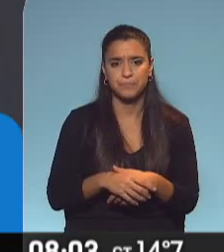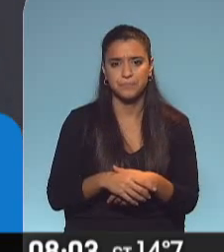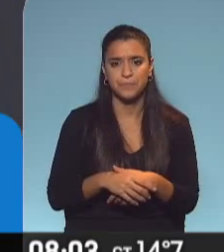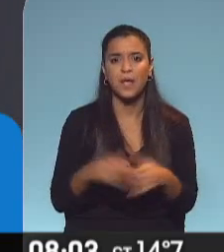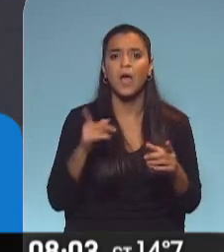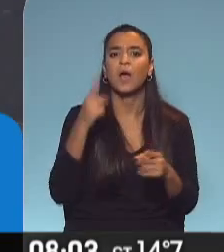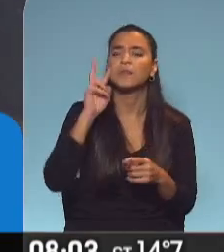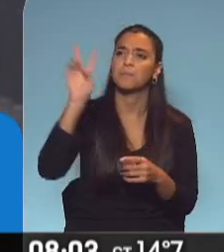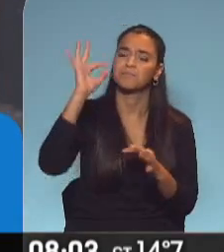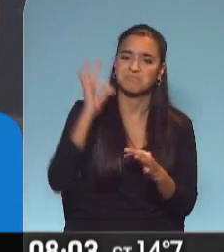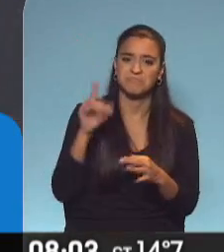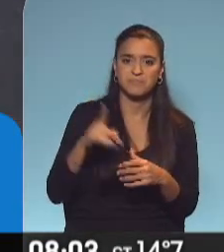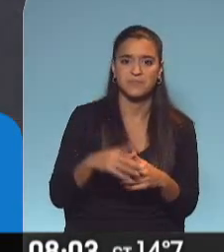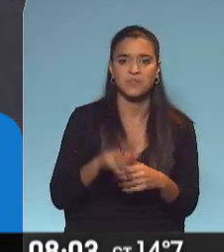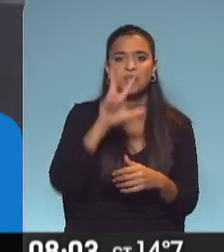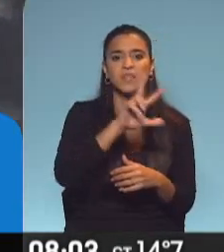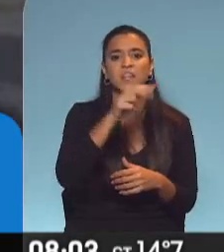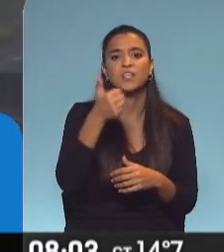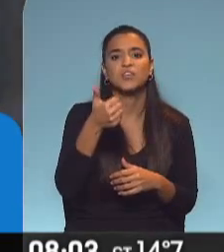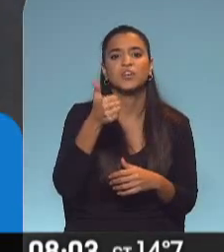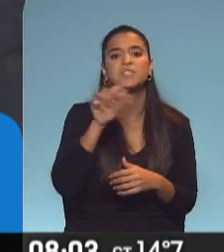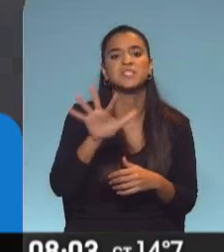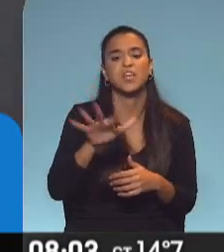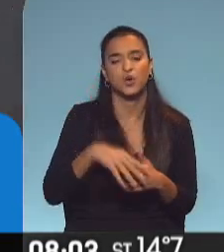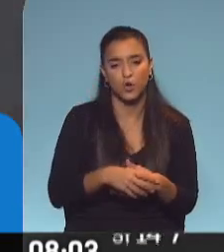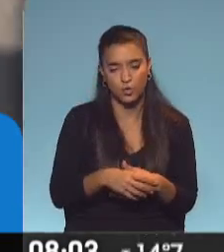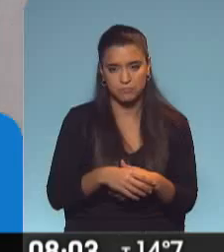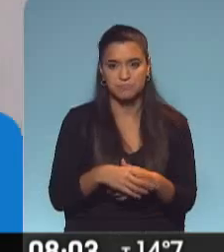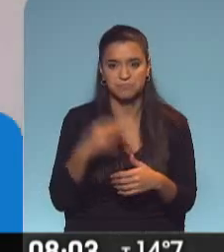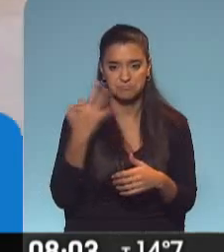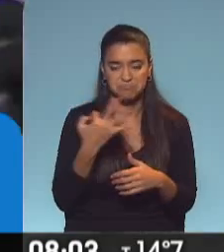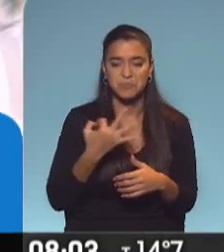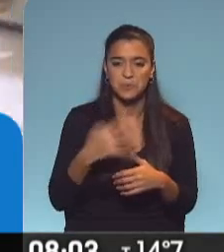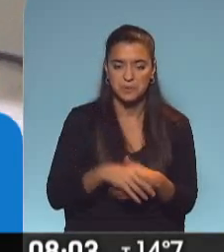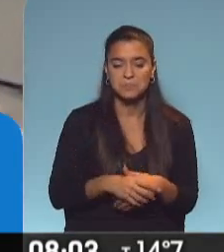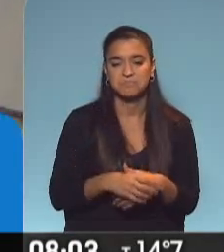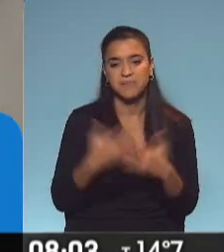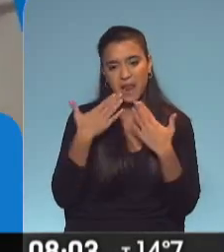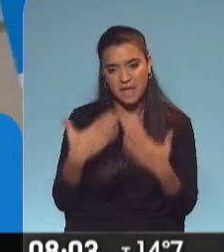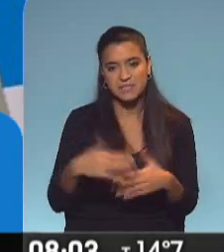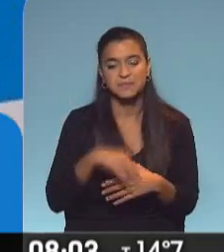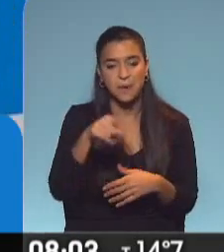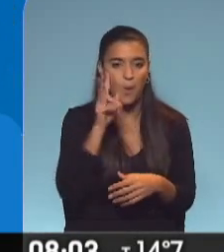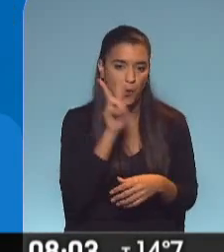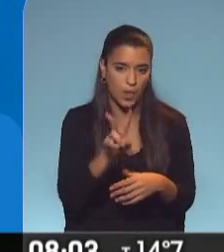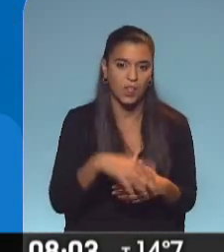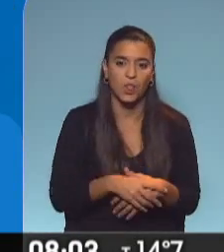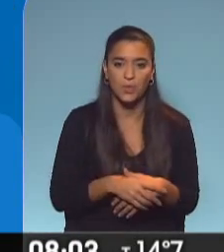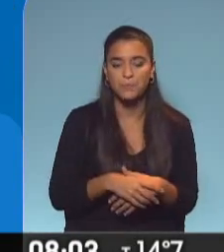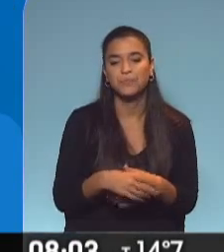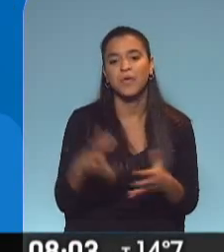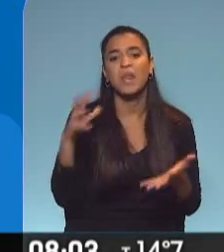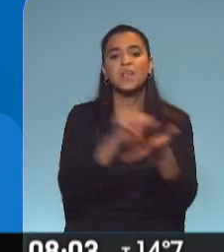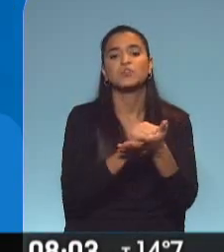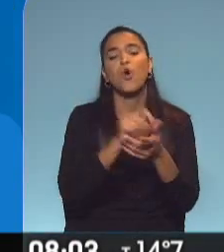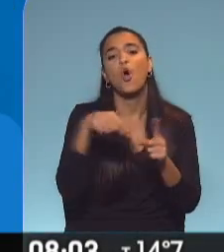Ah, está, mirá. Ahí está, ¿cuánto te dio? 36, 35 lo veía, 36. Ahí gracias. Ahí veíamos entonces, lo